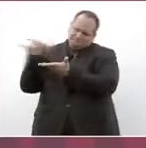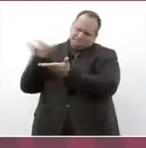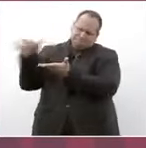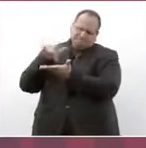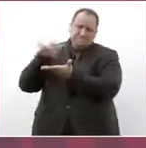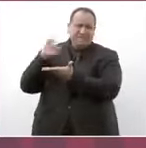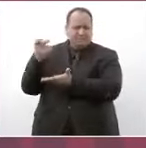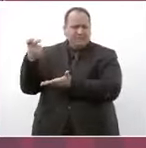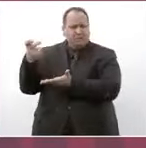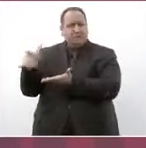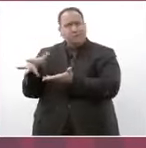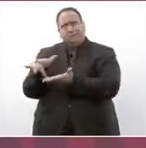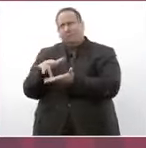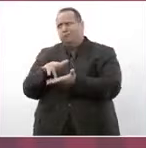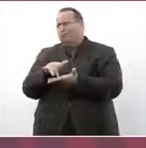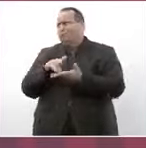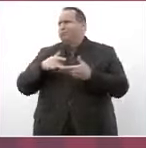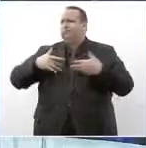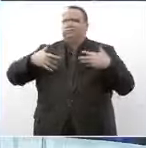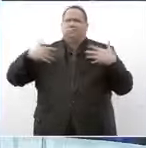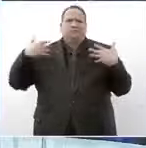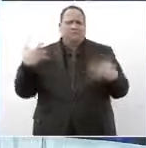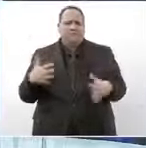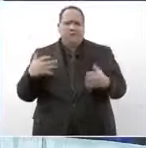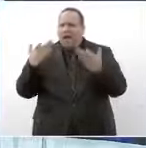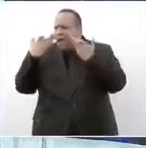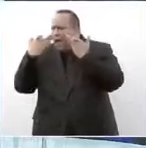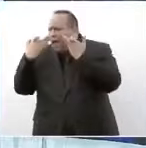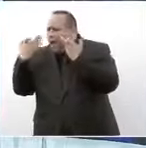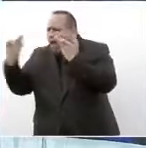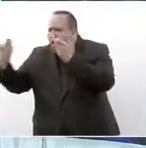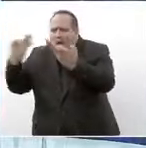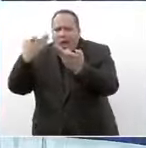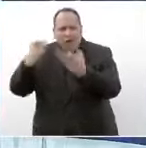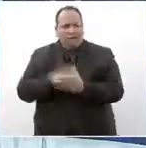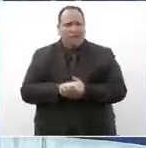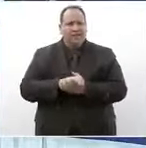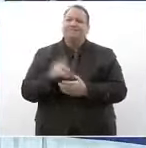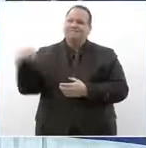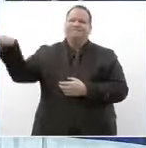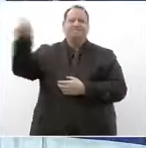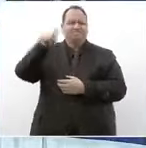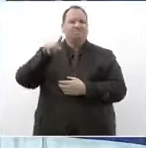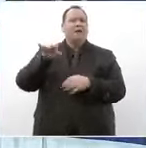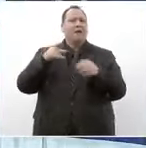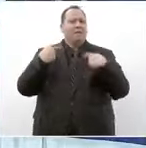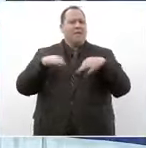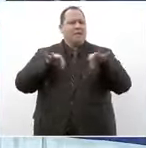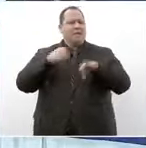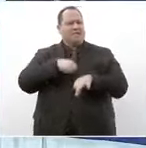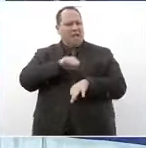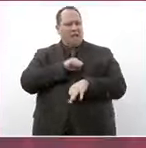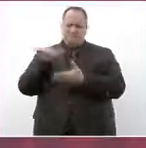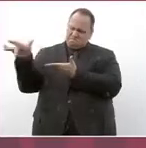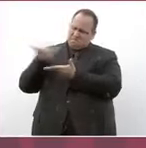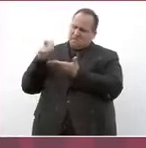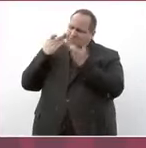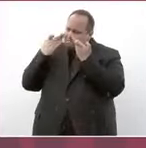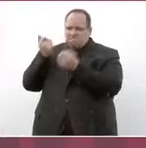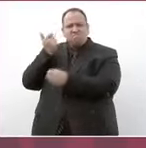es un apoyo que si se ve el apoyo de los trabajadores de la salud